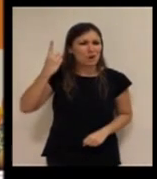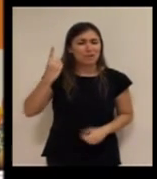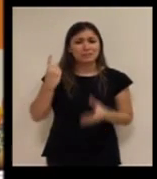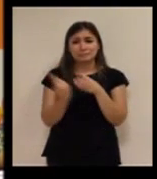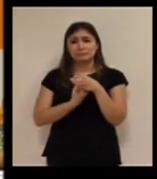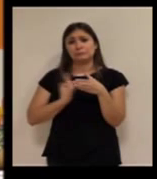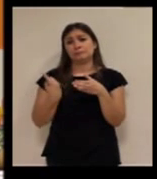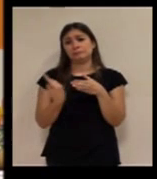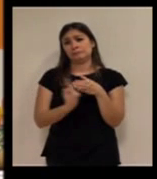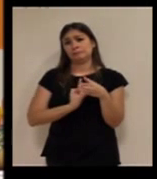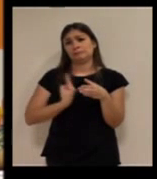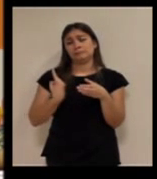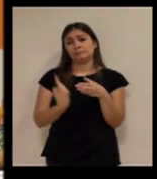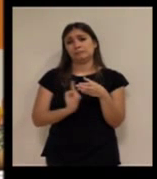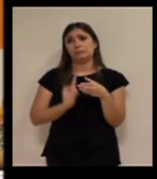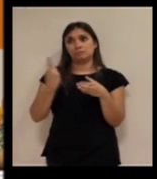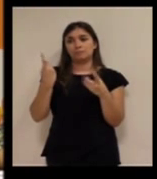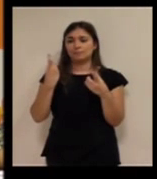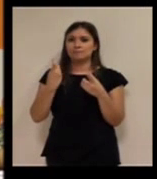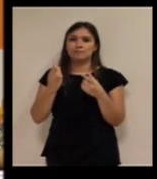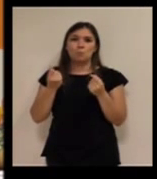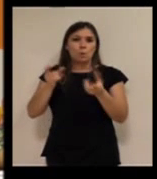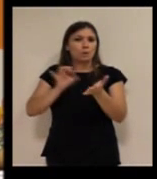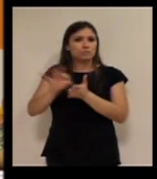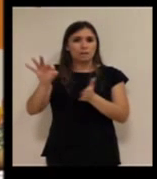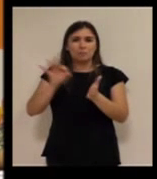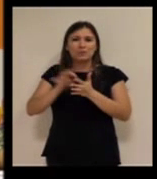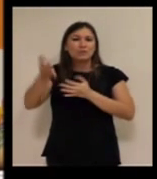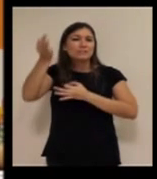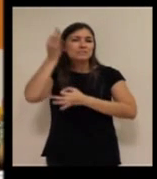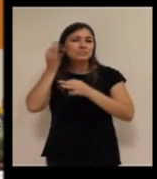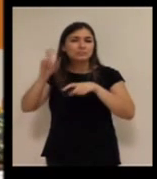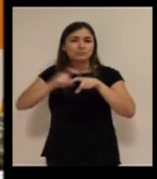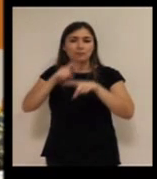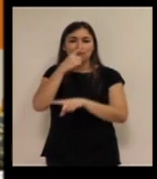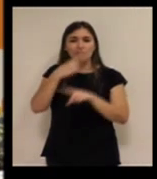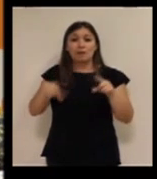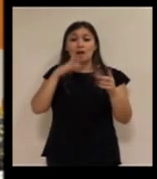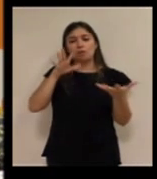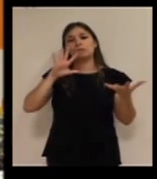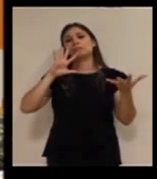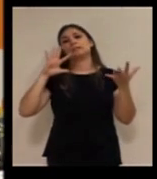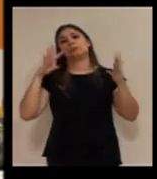aislados y que requerían un servicio con unas características distintas.